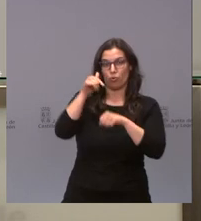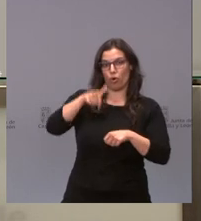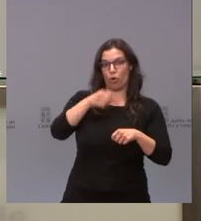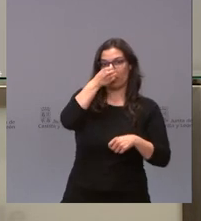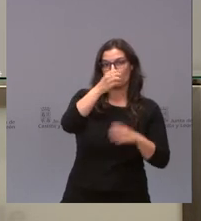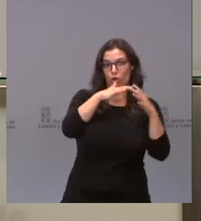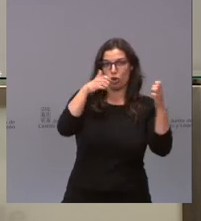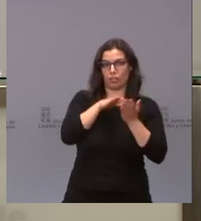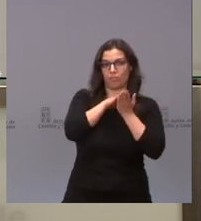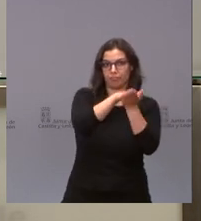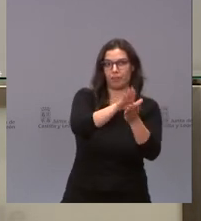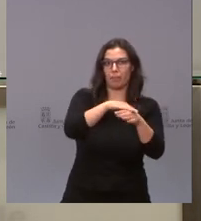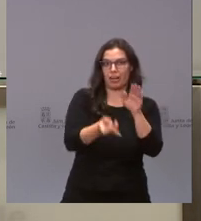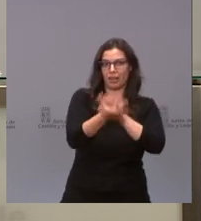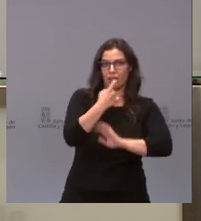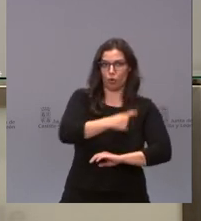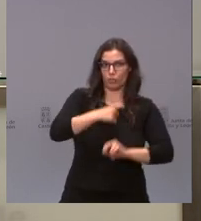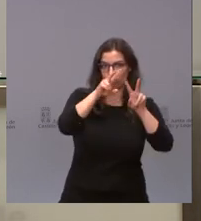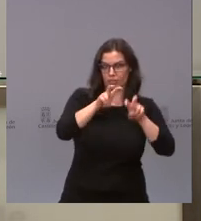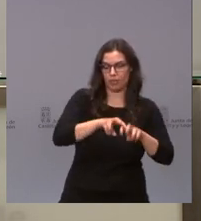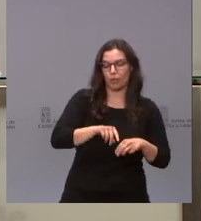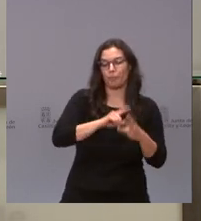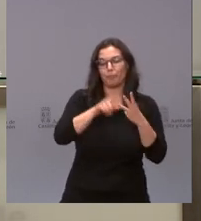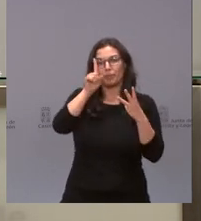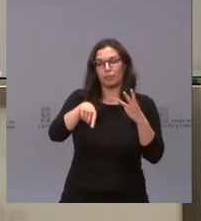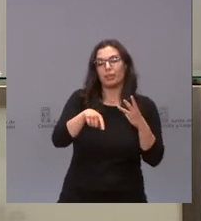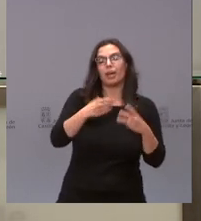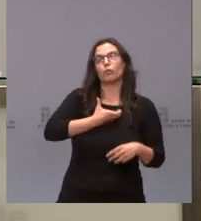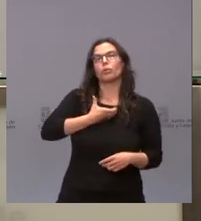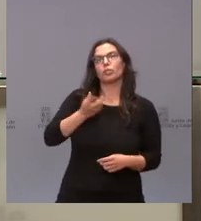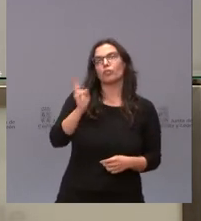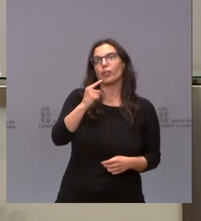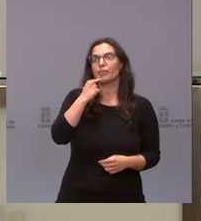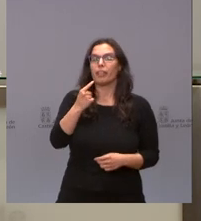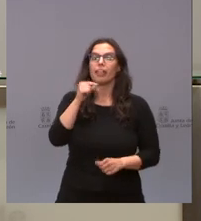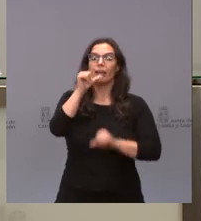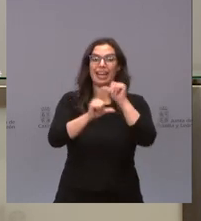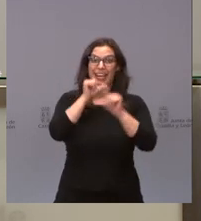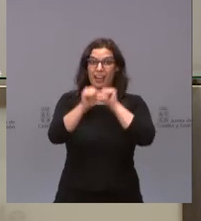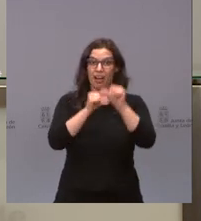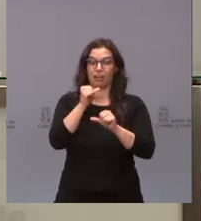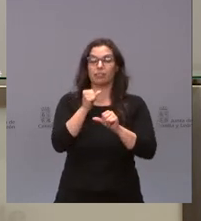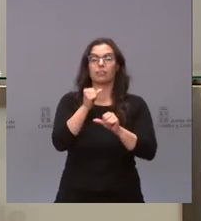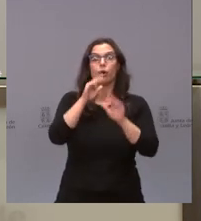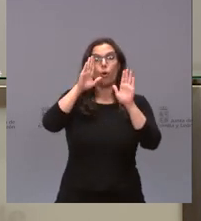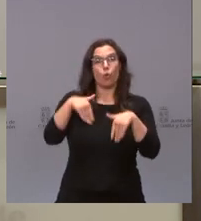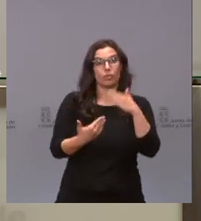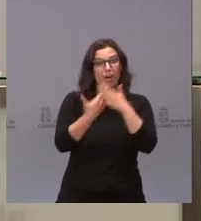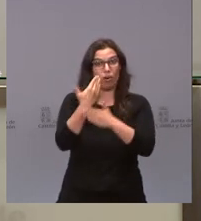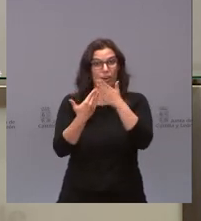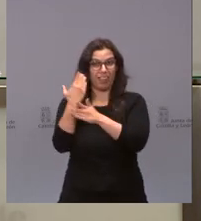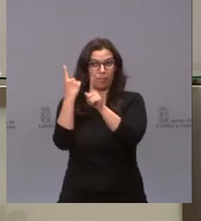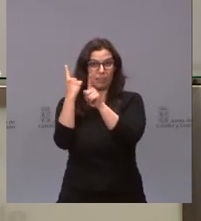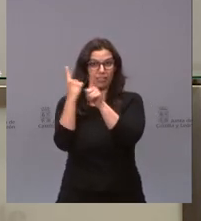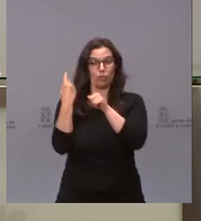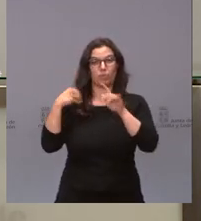muy breve más. El Ayuntamiento de Valladolid ha pedido que se jueguen las dos últimas jornadas de liga con público en el estadio José